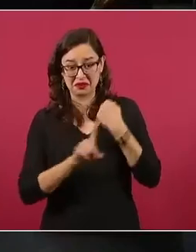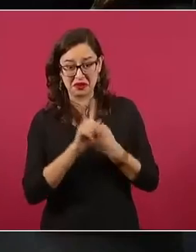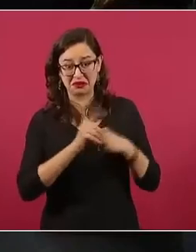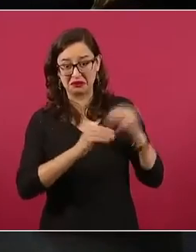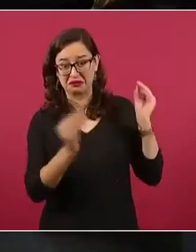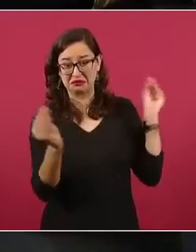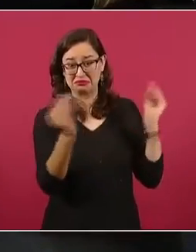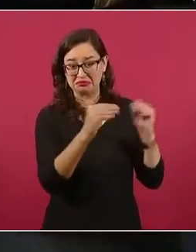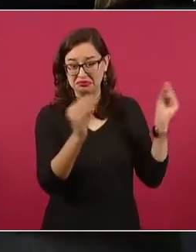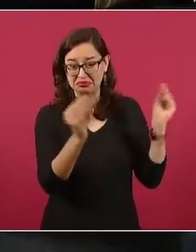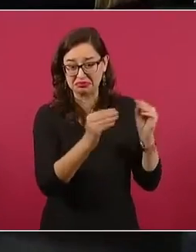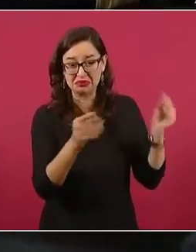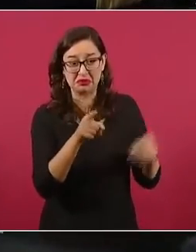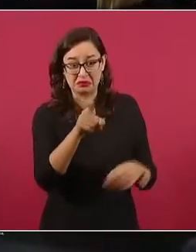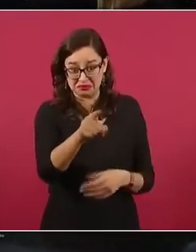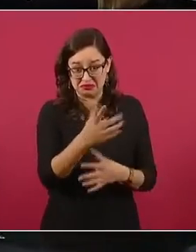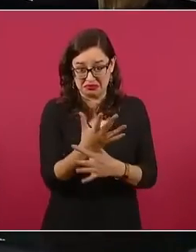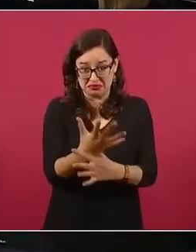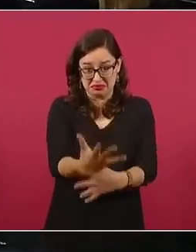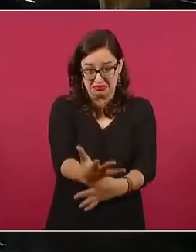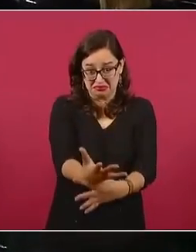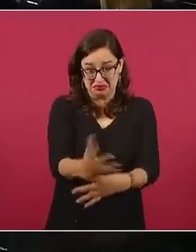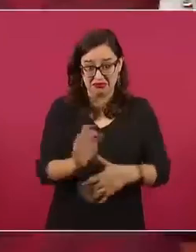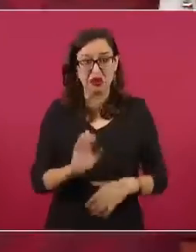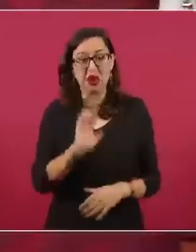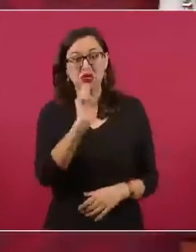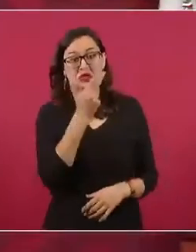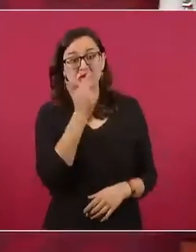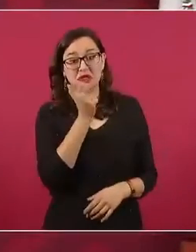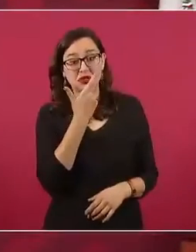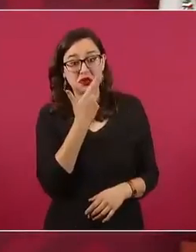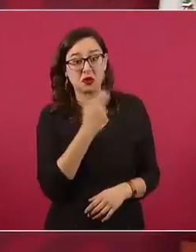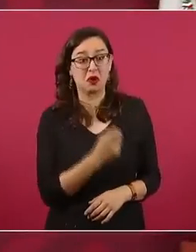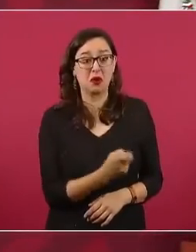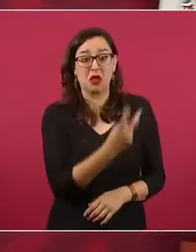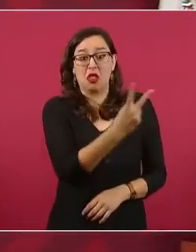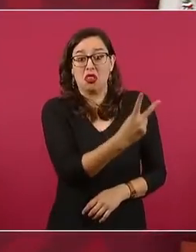esta rivalidad a la que hiciste referencia.